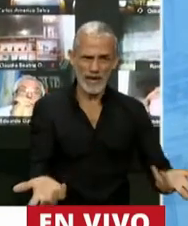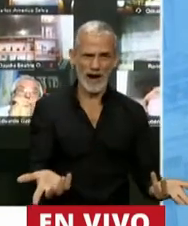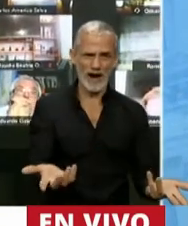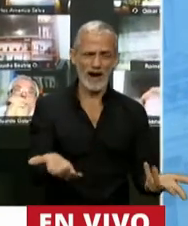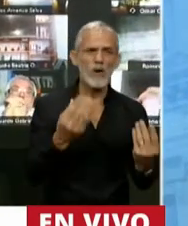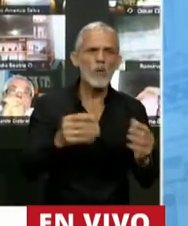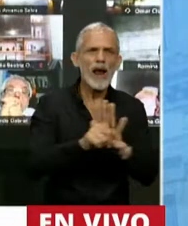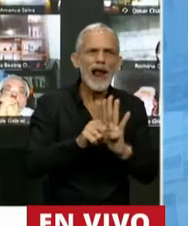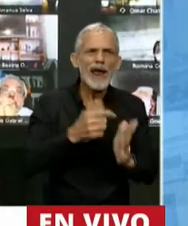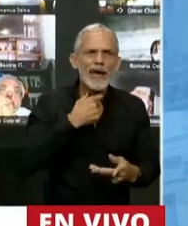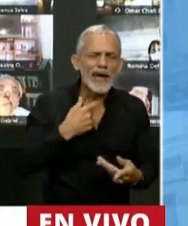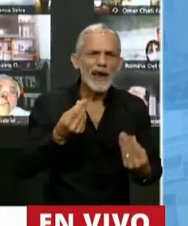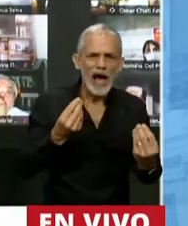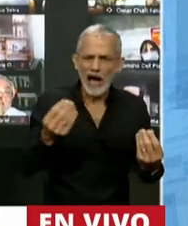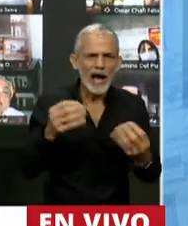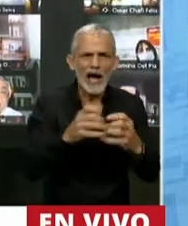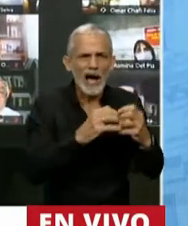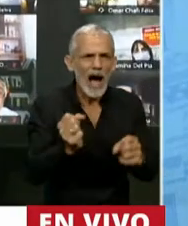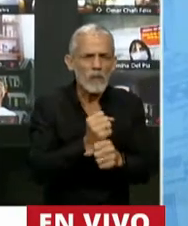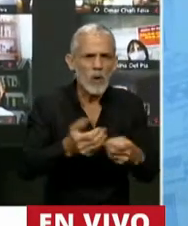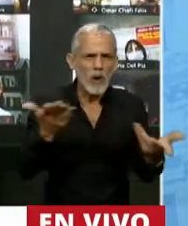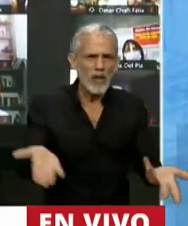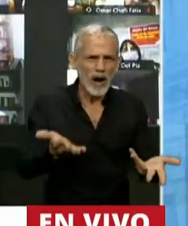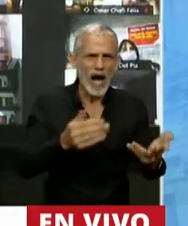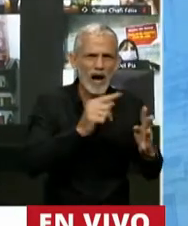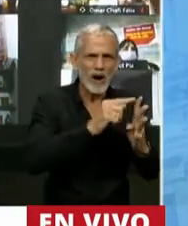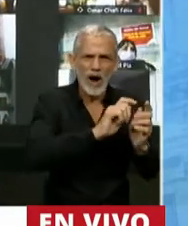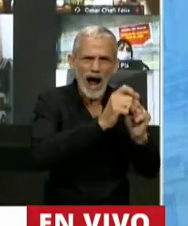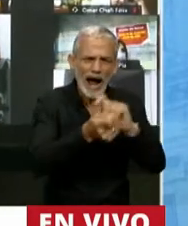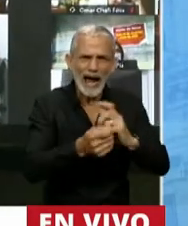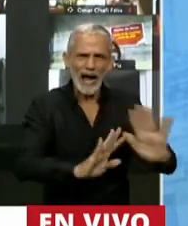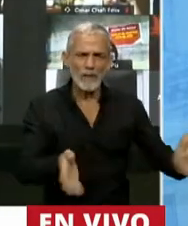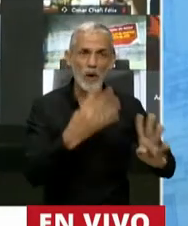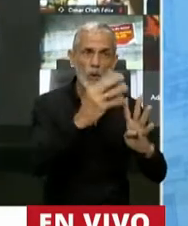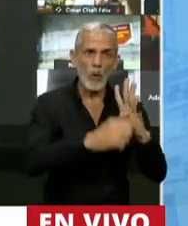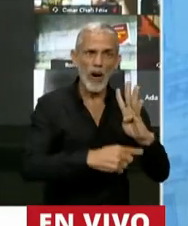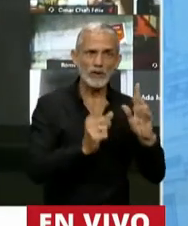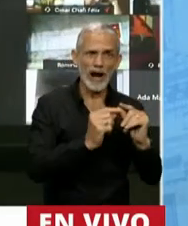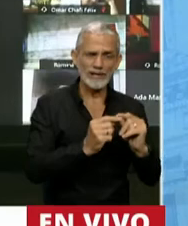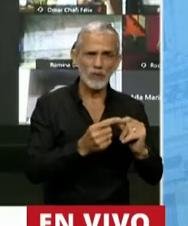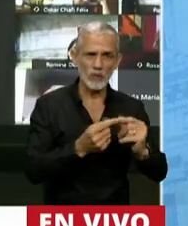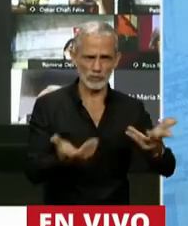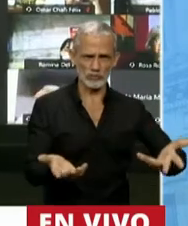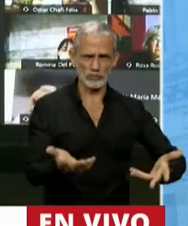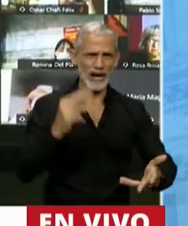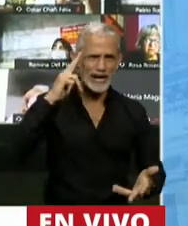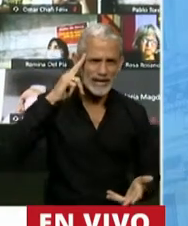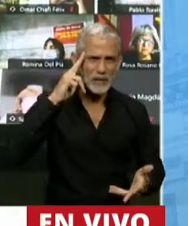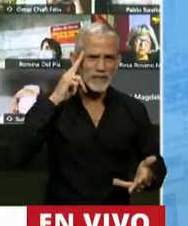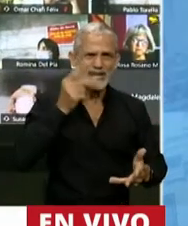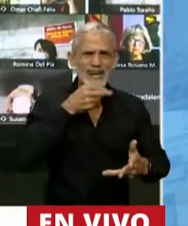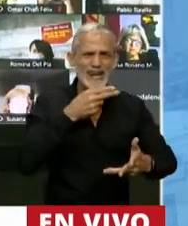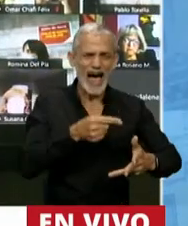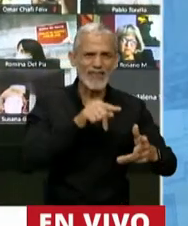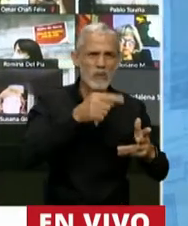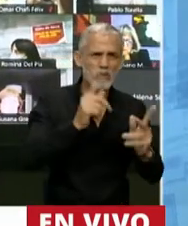¿Cuál es la ley que quieren someter a consideración en este tema? Cuatro artículos tienen, no se respeta un punto y